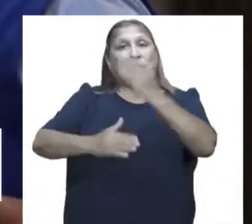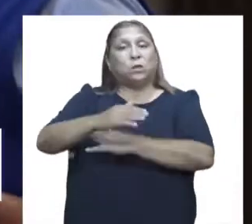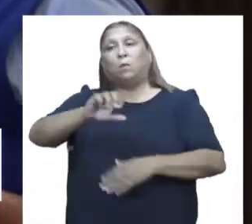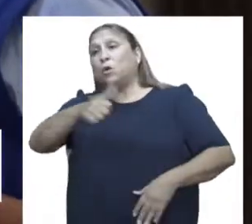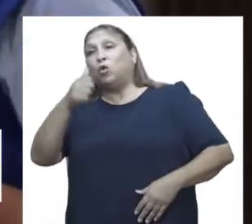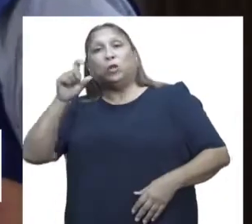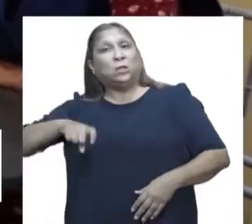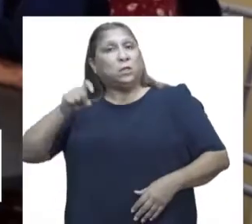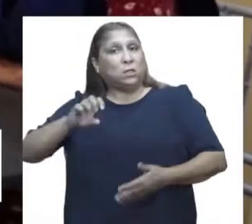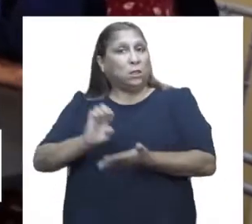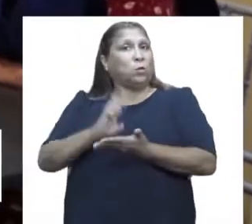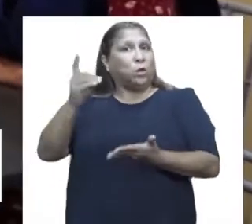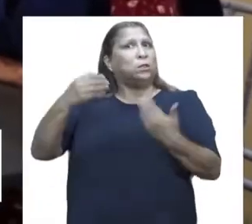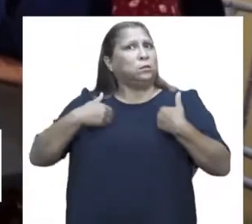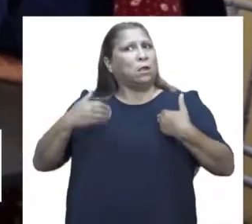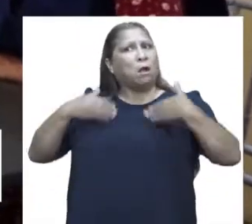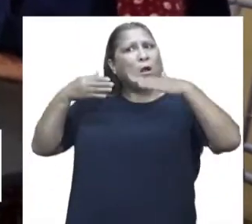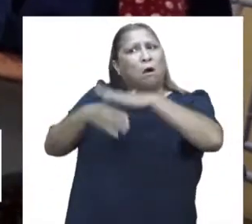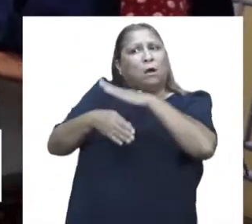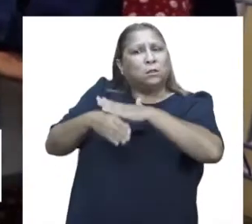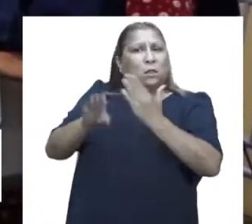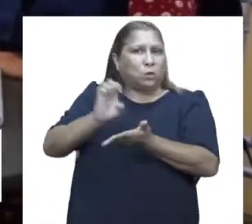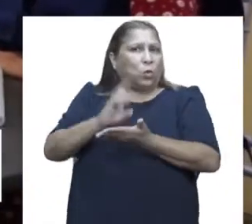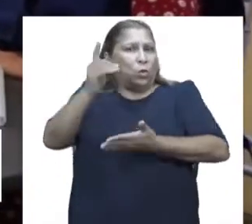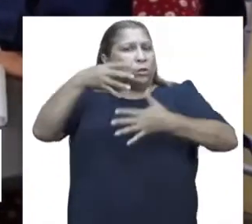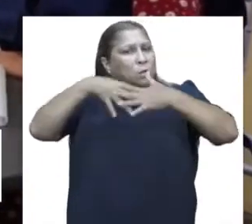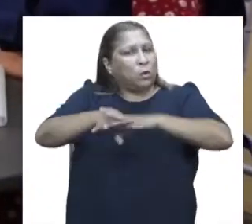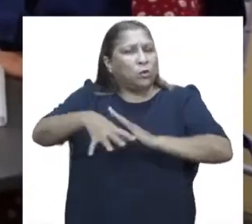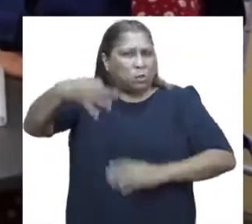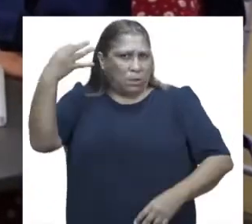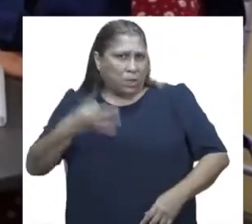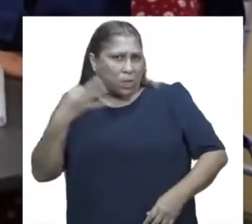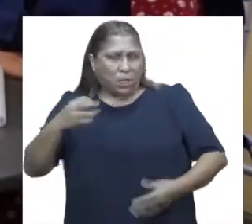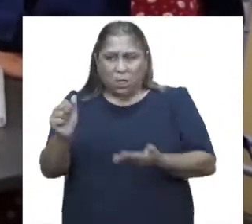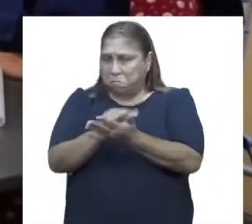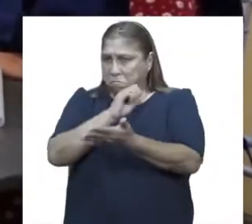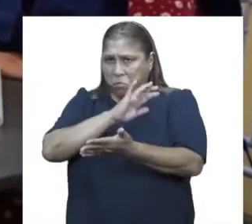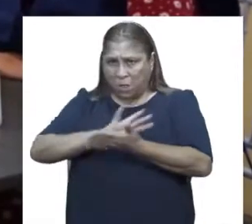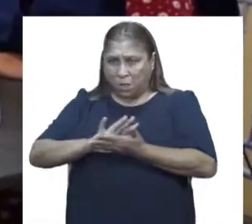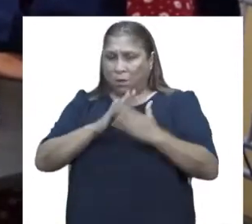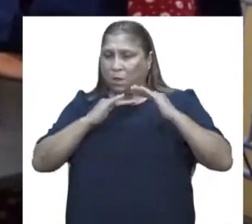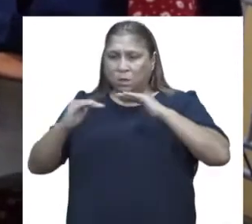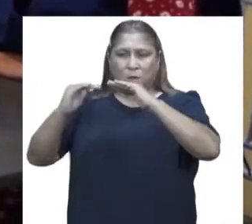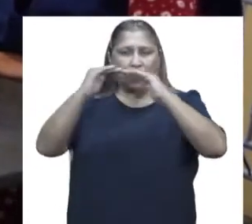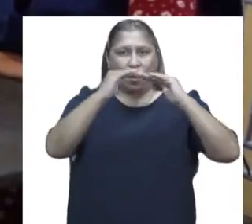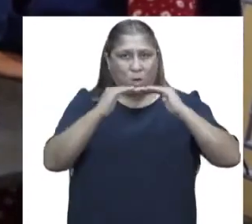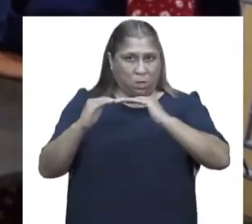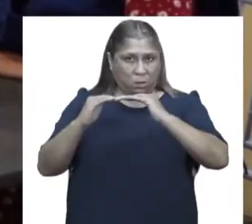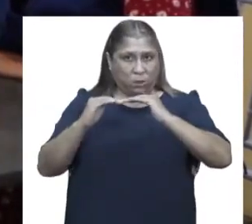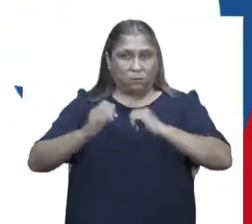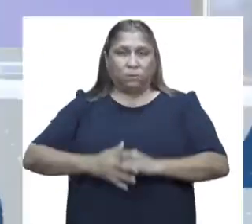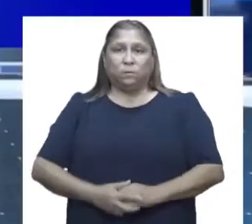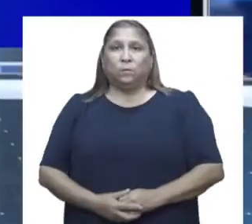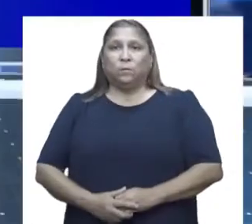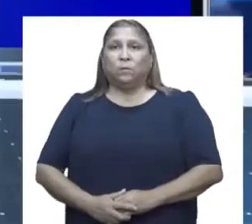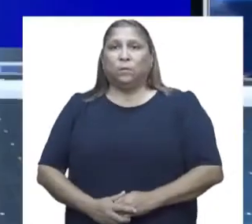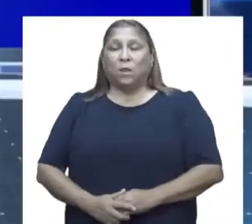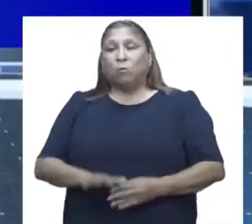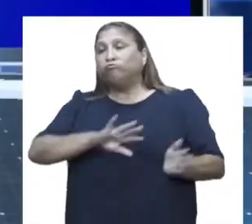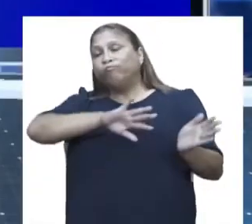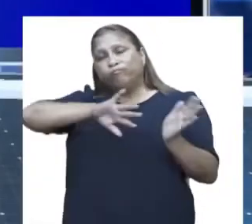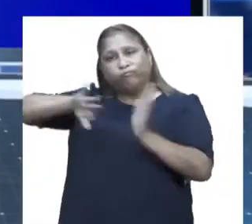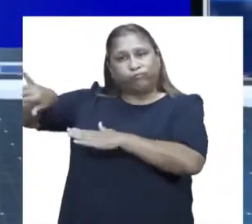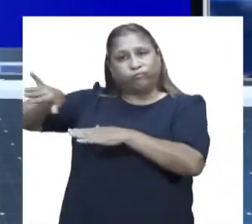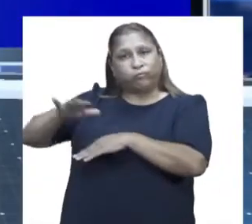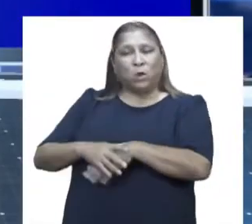necesidades educativas tengan acceso a una educación inclusiva de calidad, gratuita y en igualdad de condiciones. Por otro